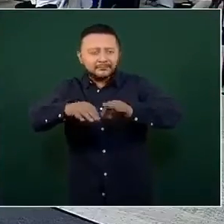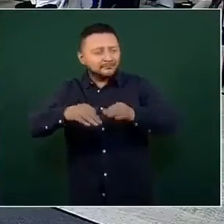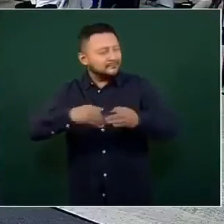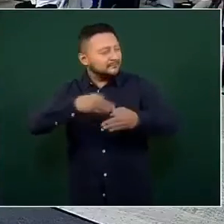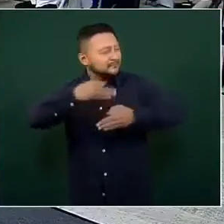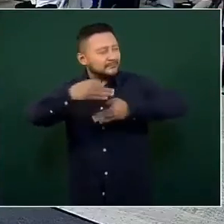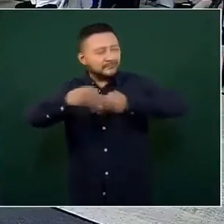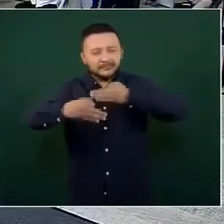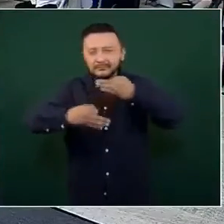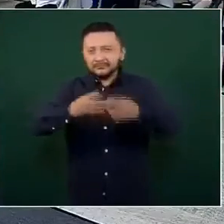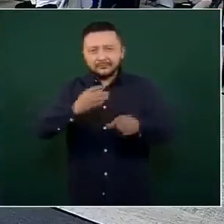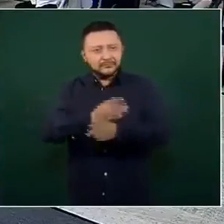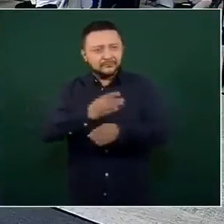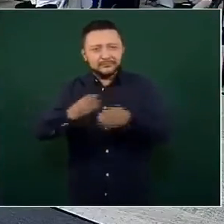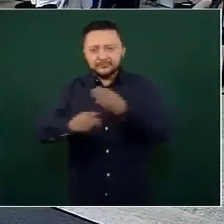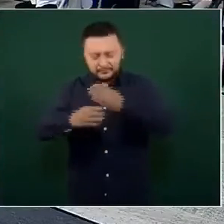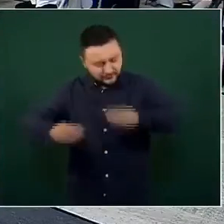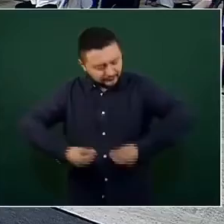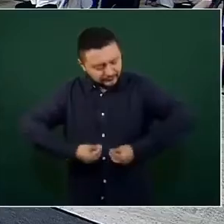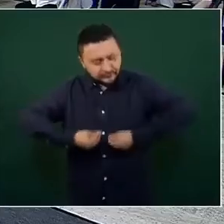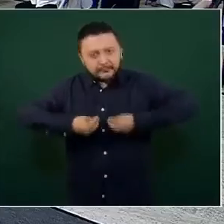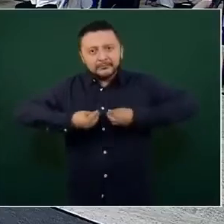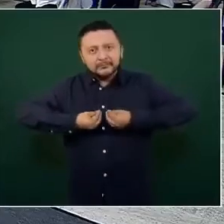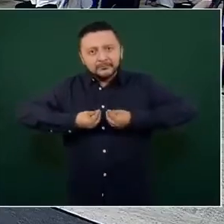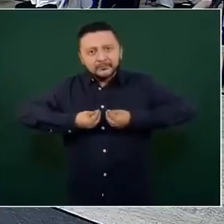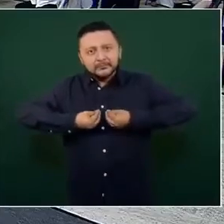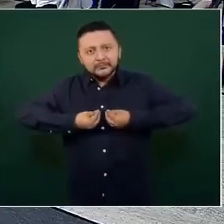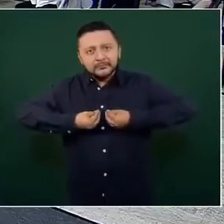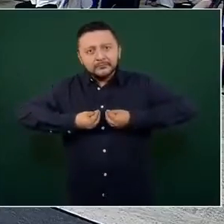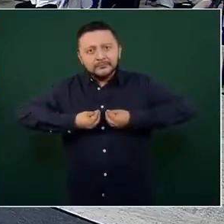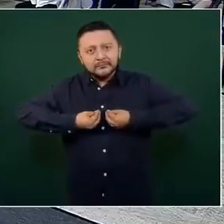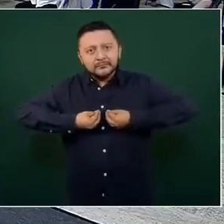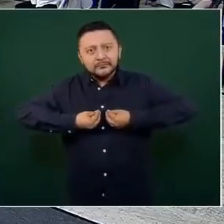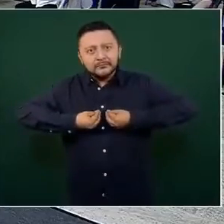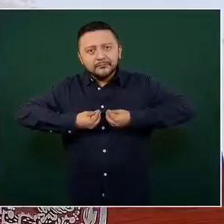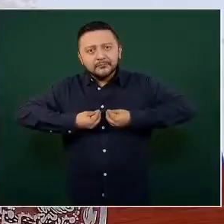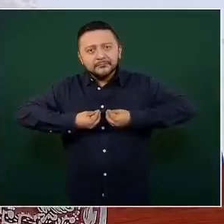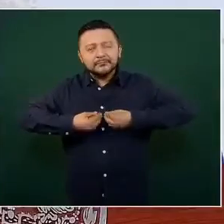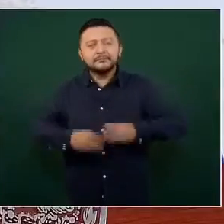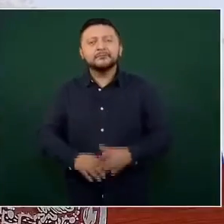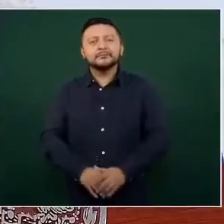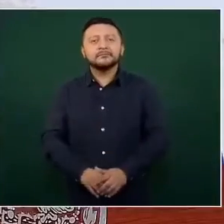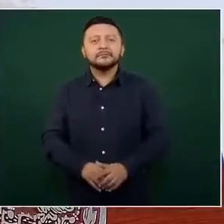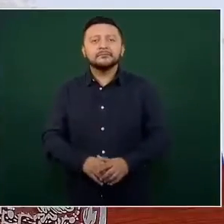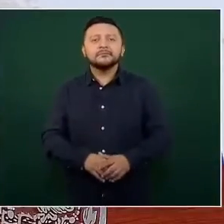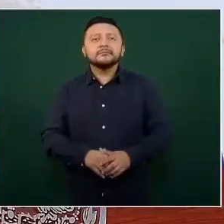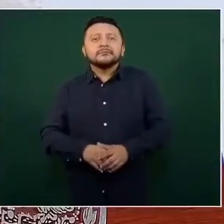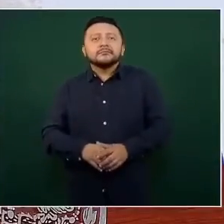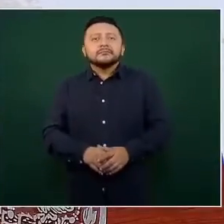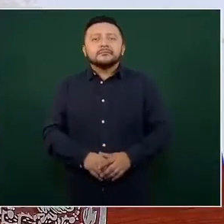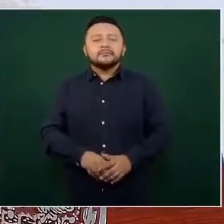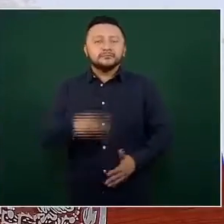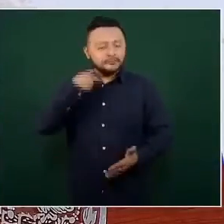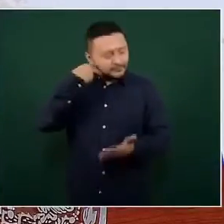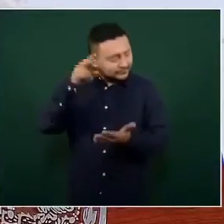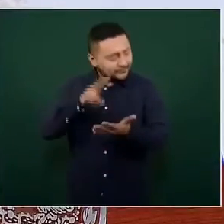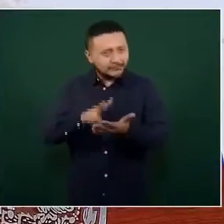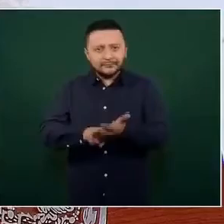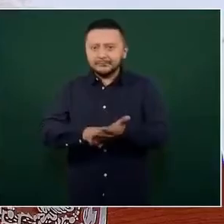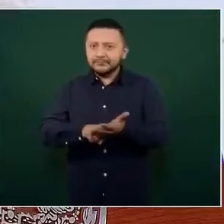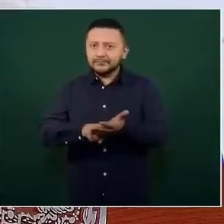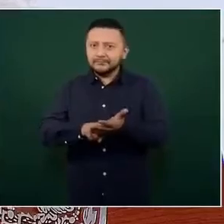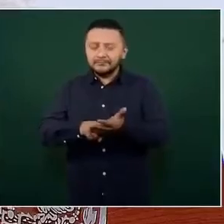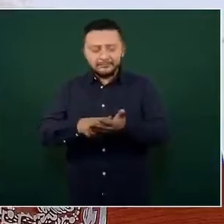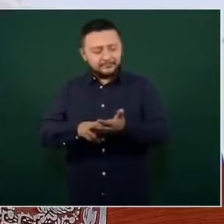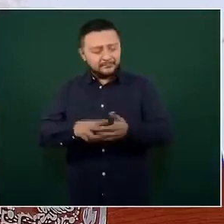y actos autoritarios, por voluntad del pueblo de Campeche, llega la